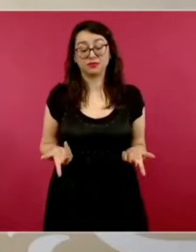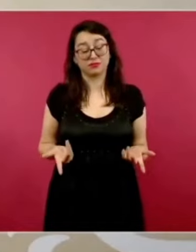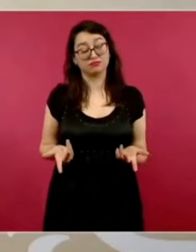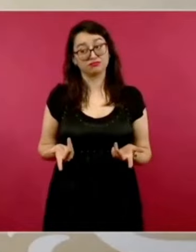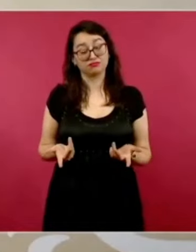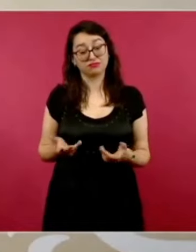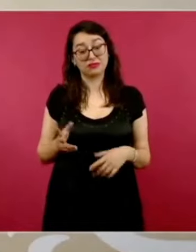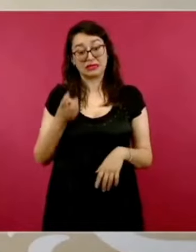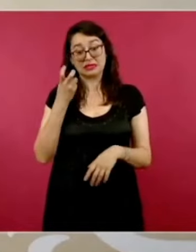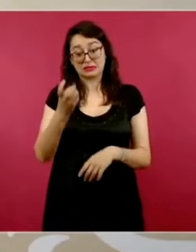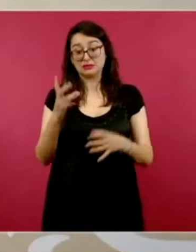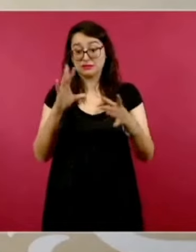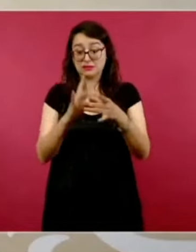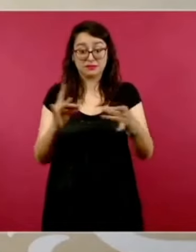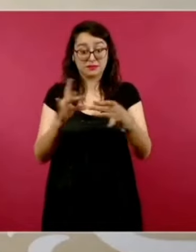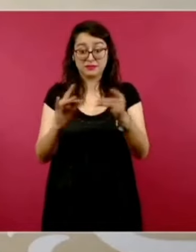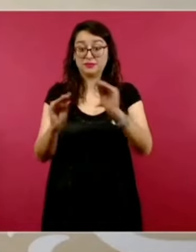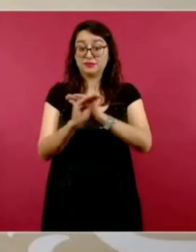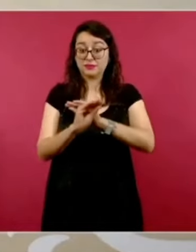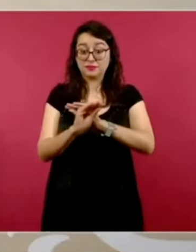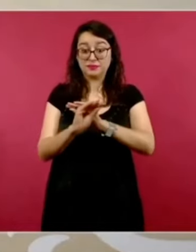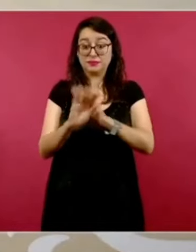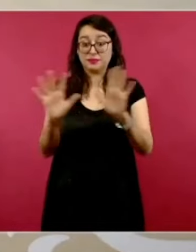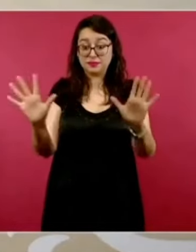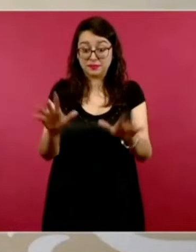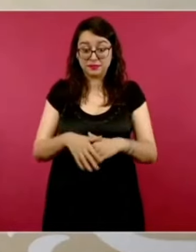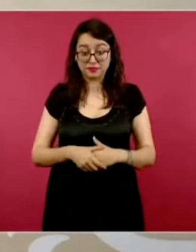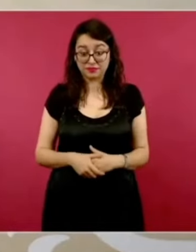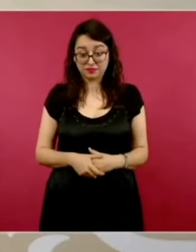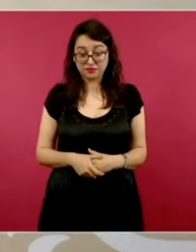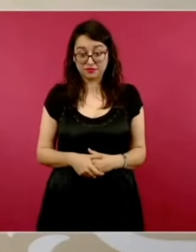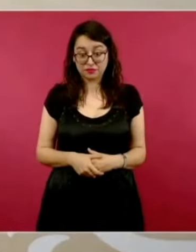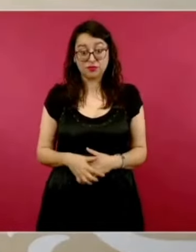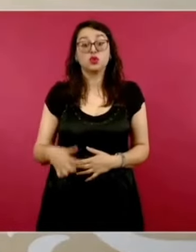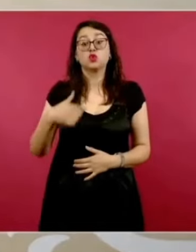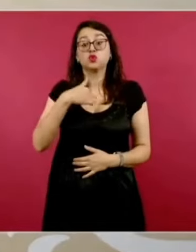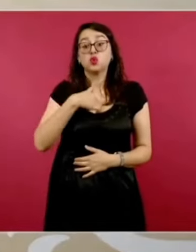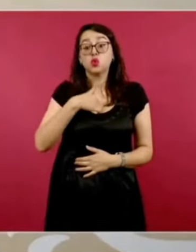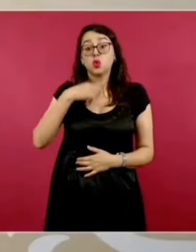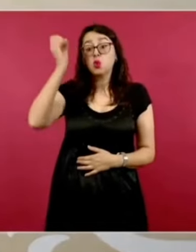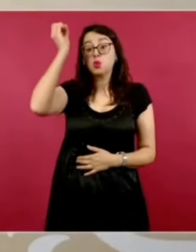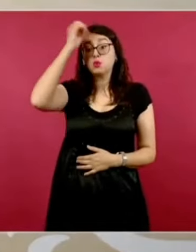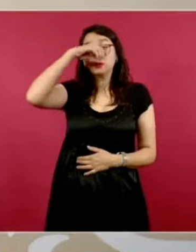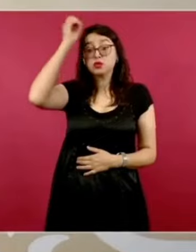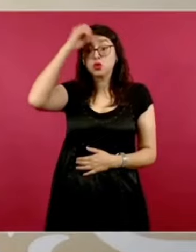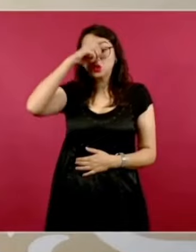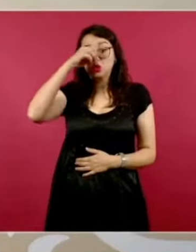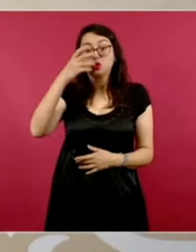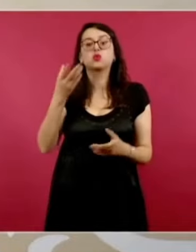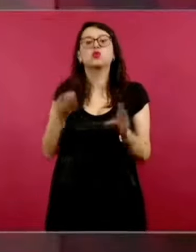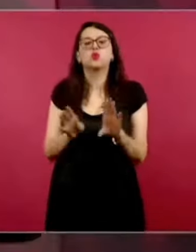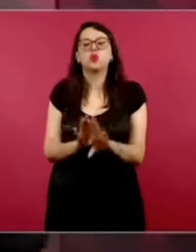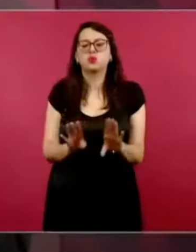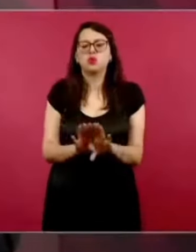¿Cuál fue mi comentario que